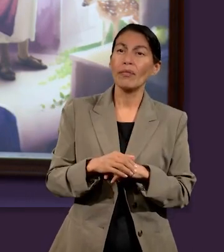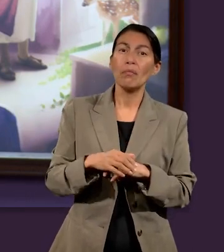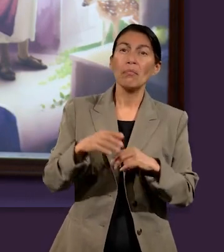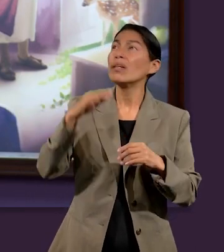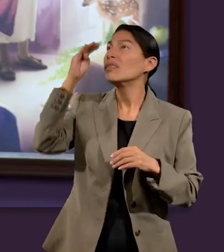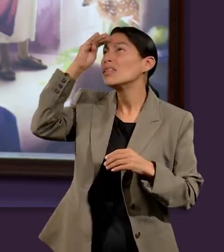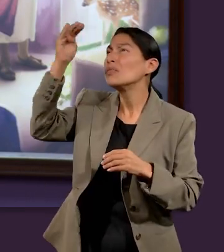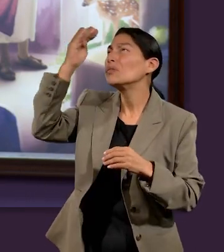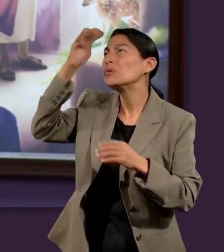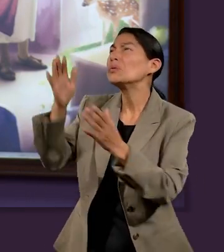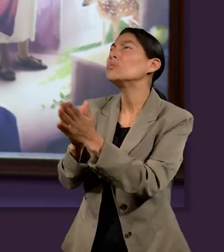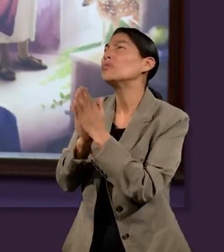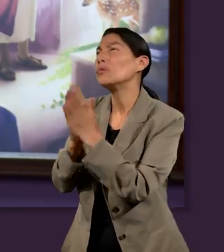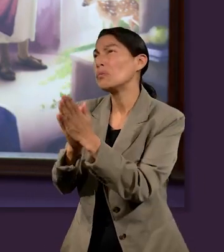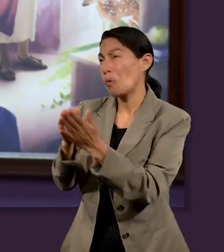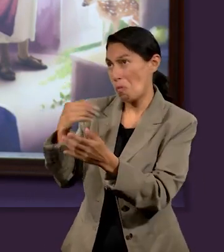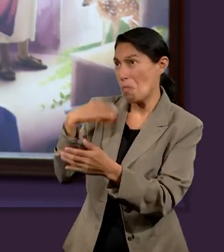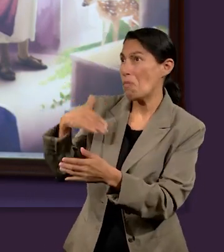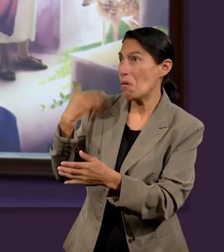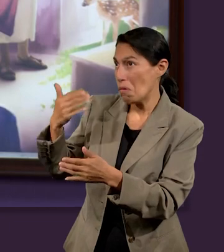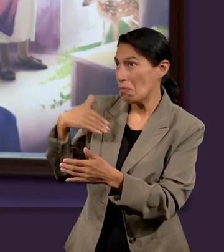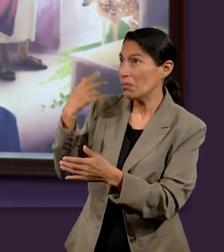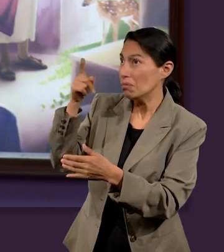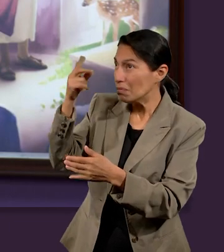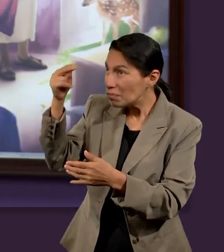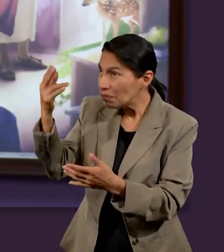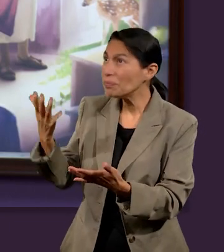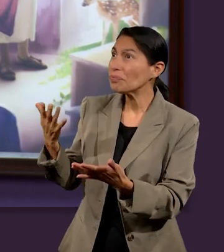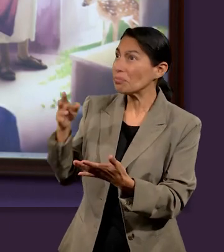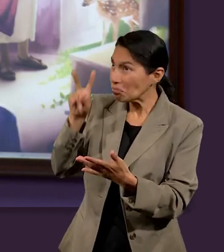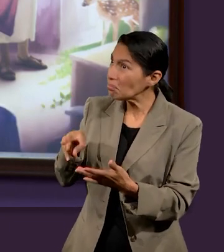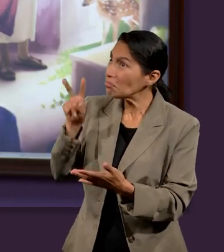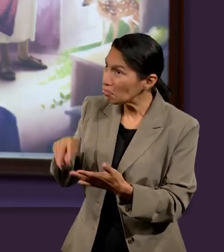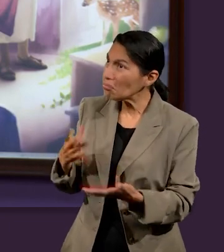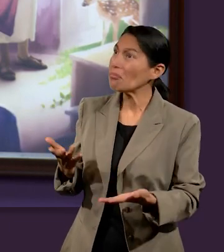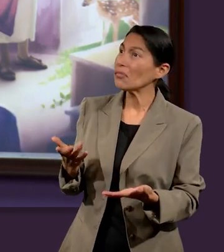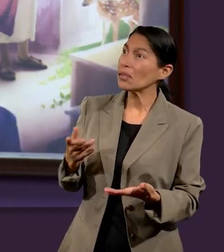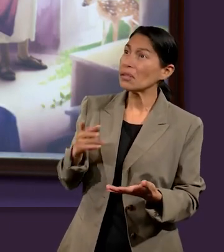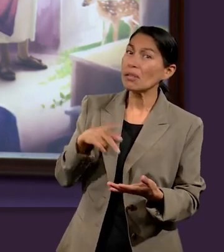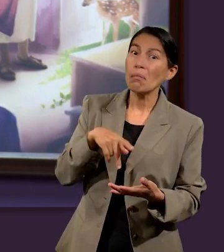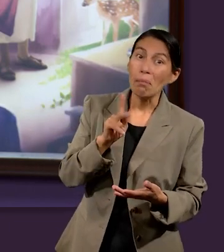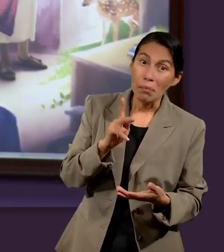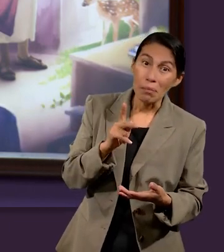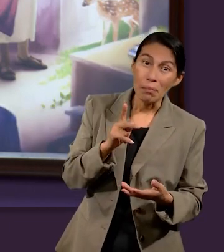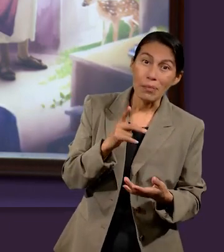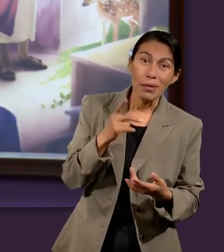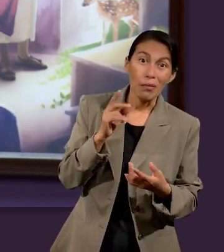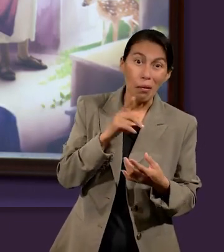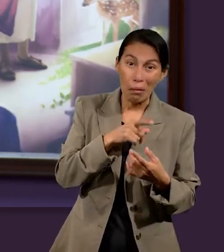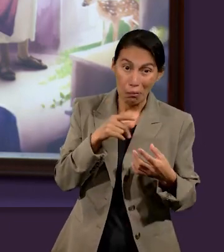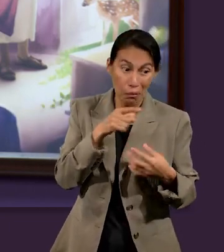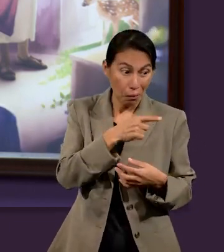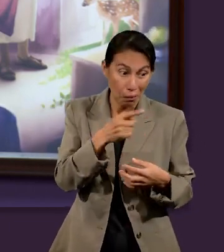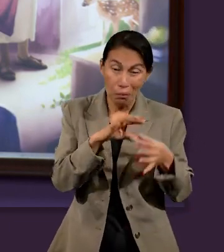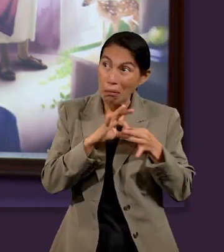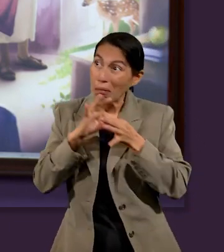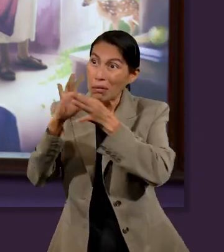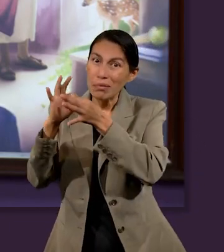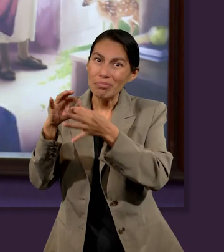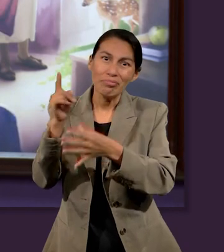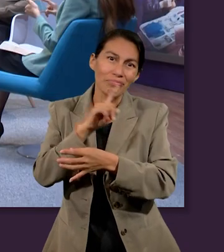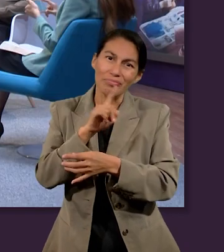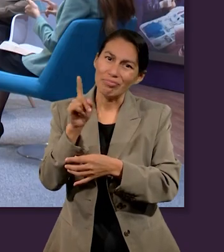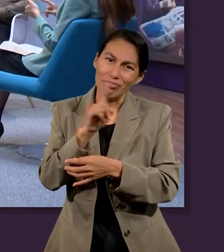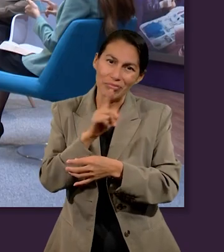Señor, Señor, en tu nombre hicimos milagros, en tu nombre hicimos tal cual cosa, pero que al final,